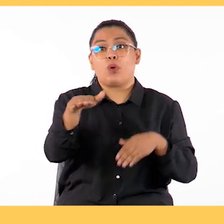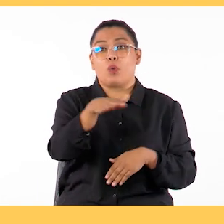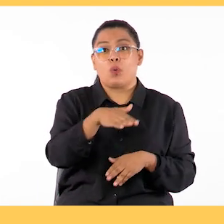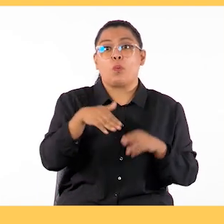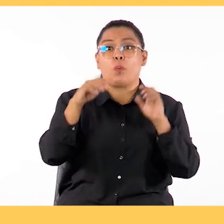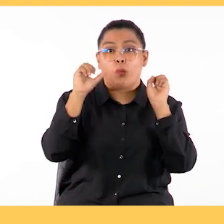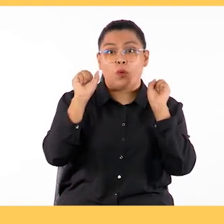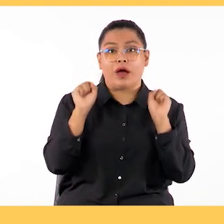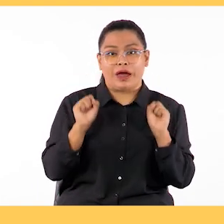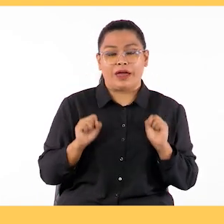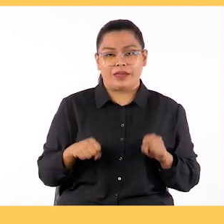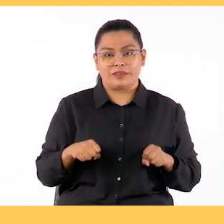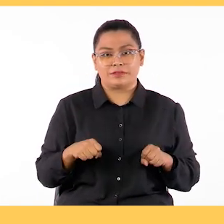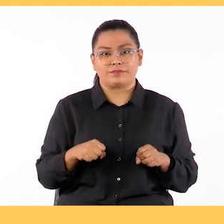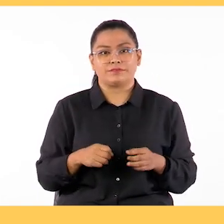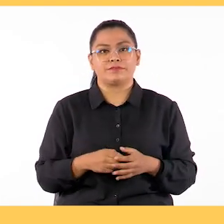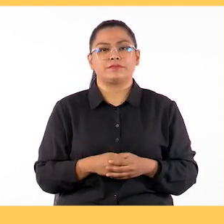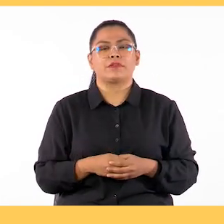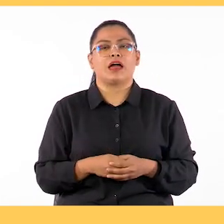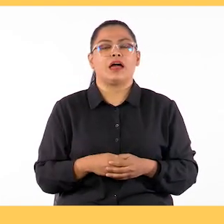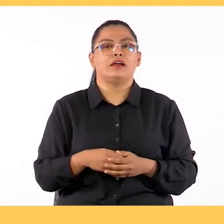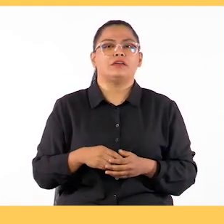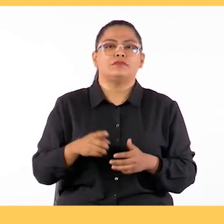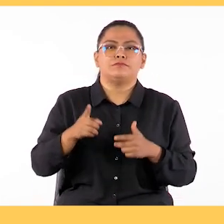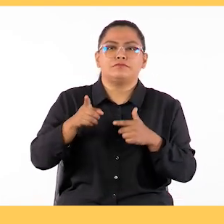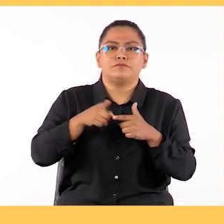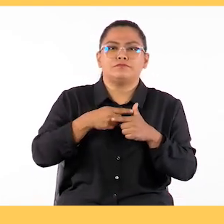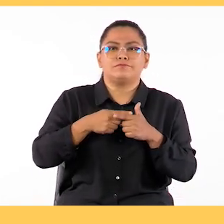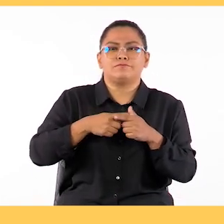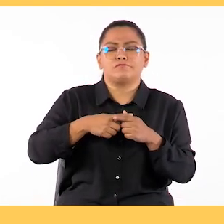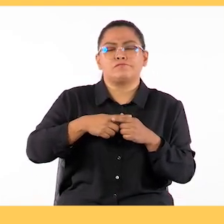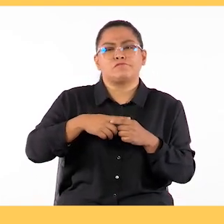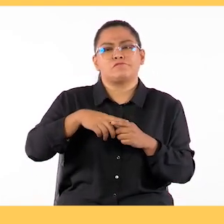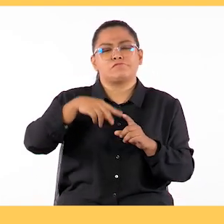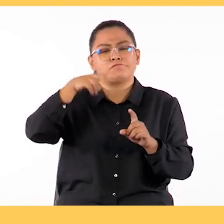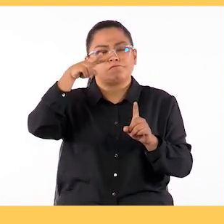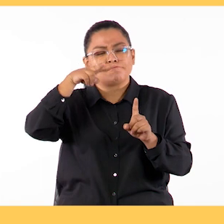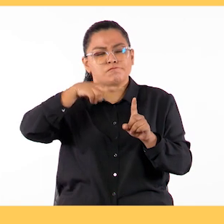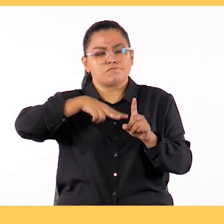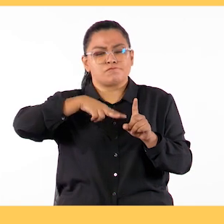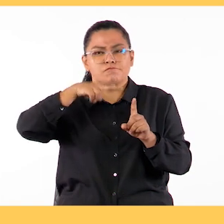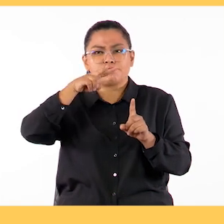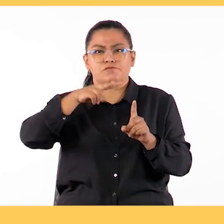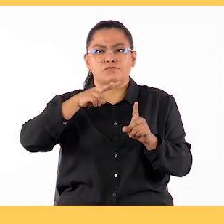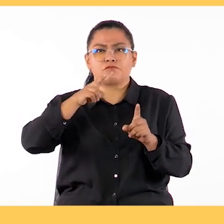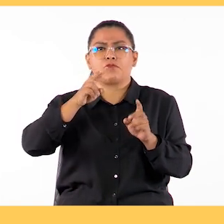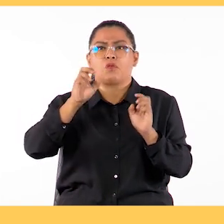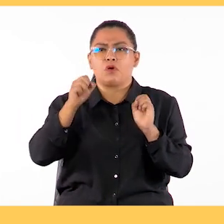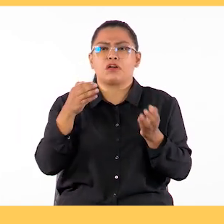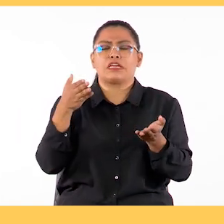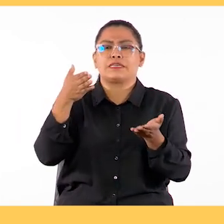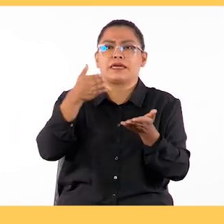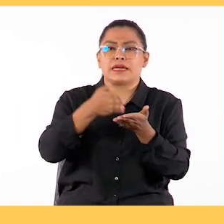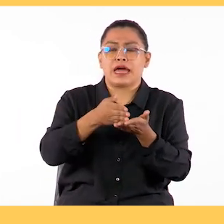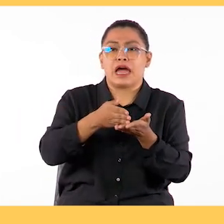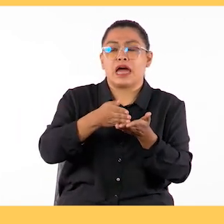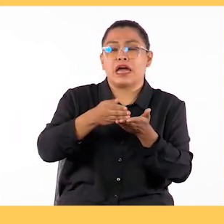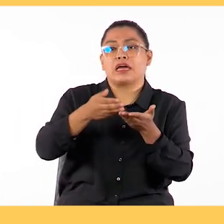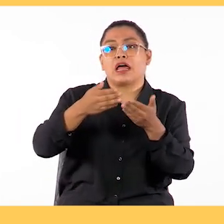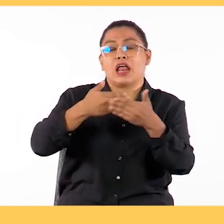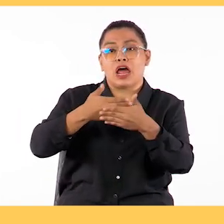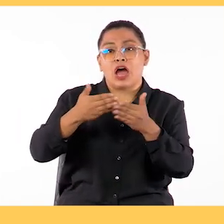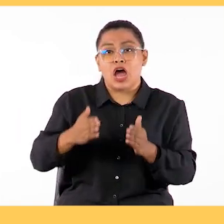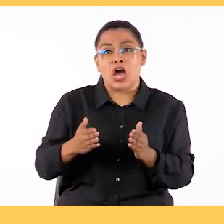Los encuentros sincrónicos de alguna manera tienen características tanto de un encuentro presencial como de un encuentro